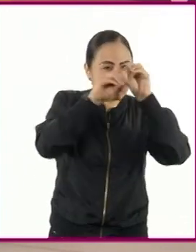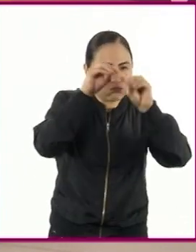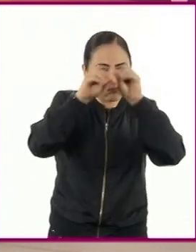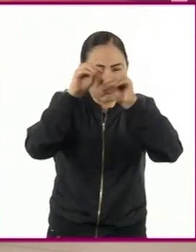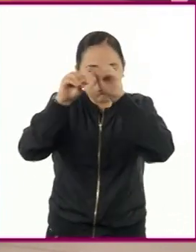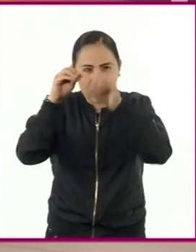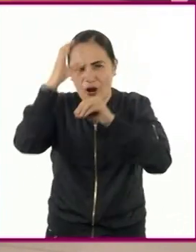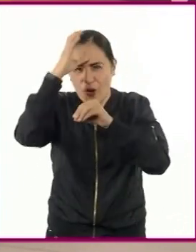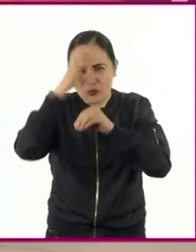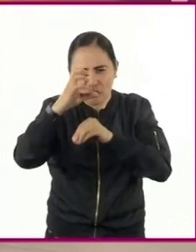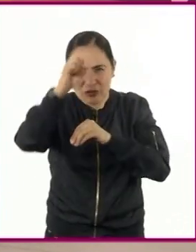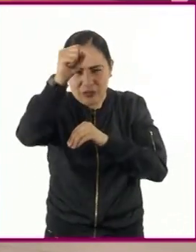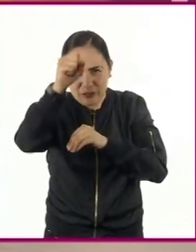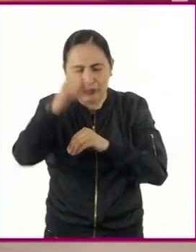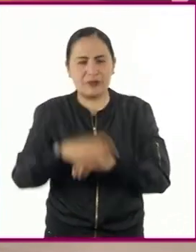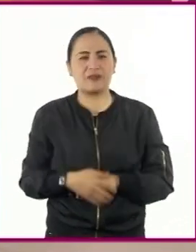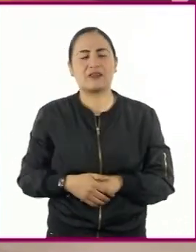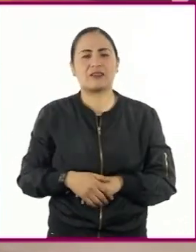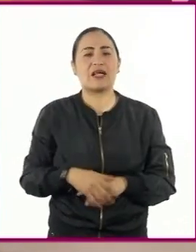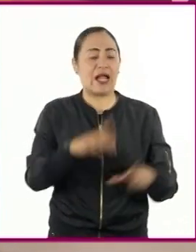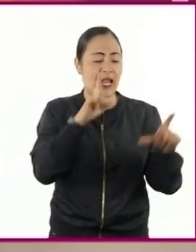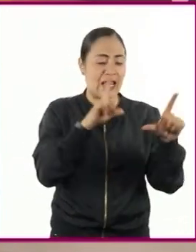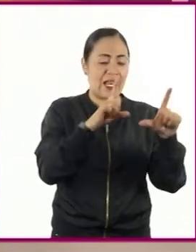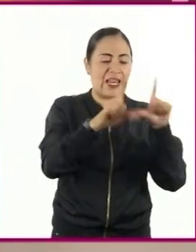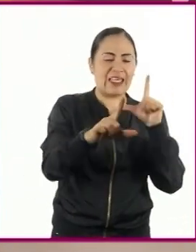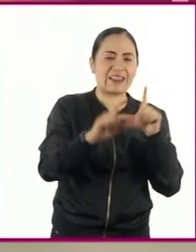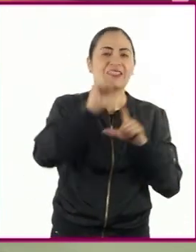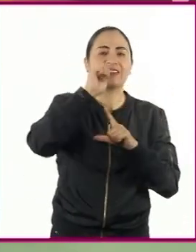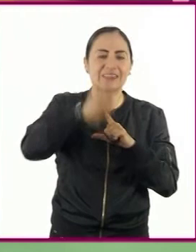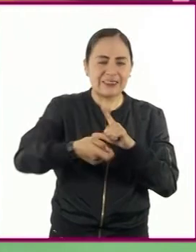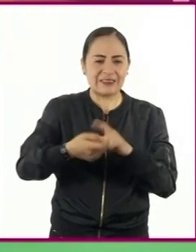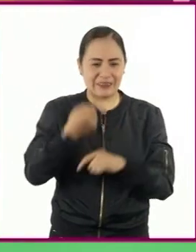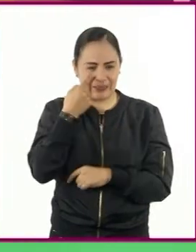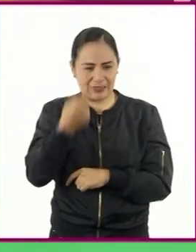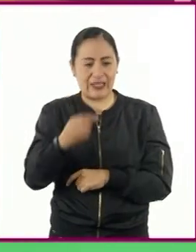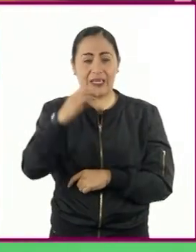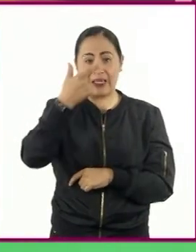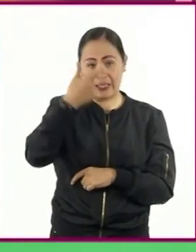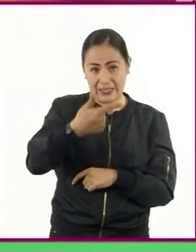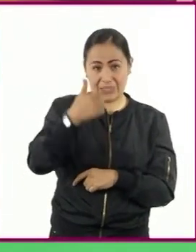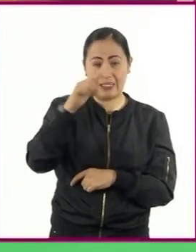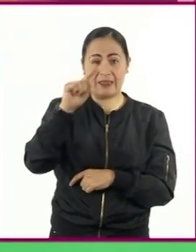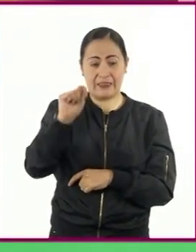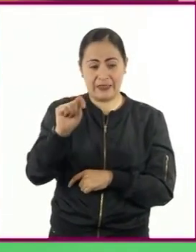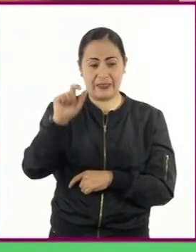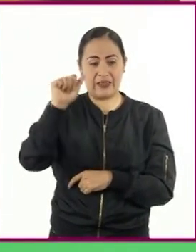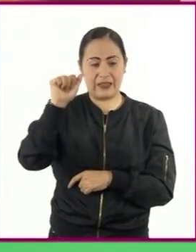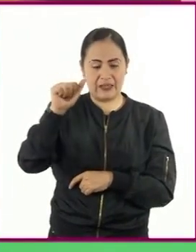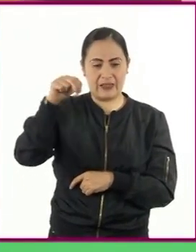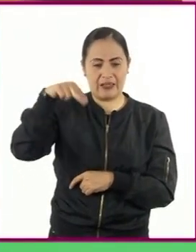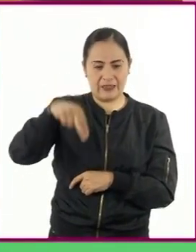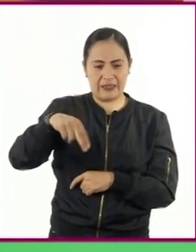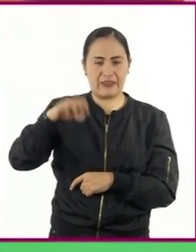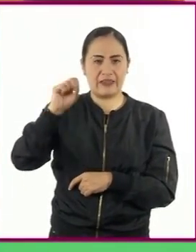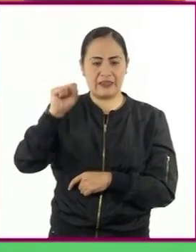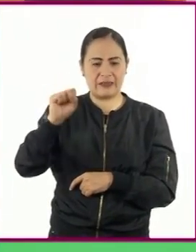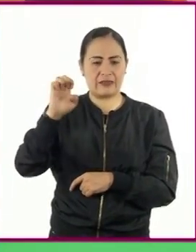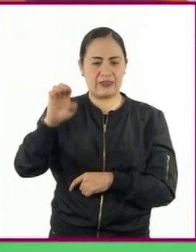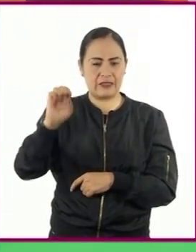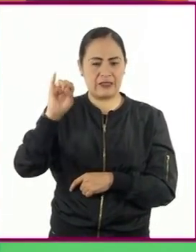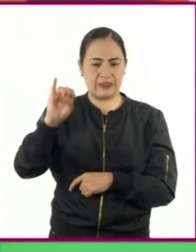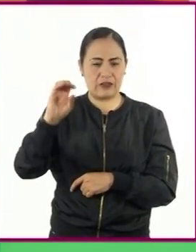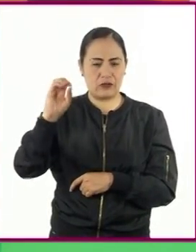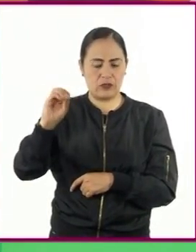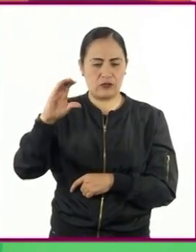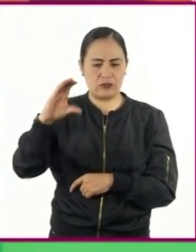abecedario biológico. Las letras que obtuvimos son las siguientes G-T-A-N-S